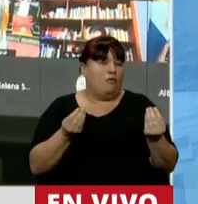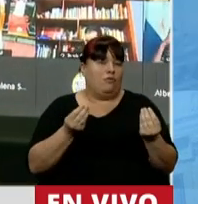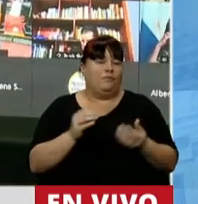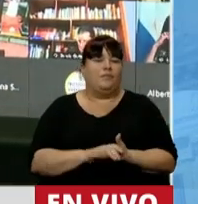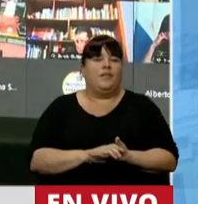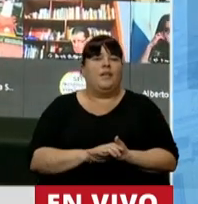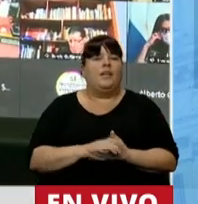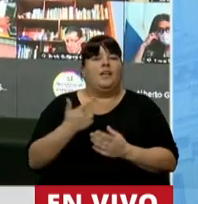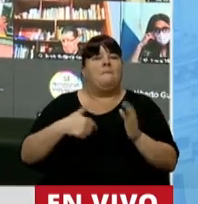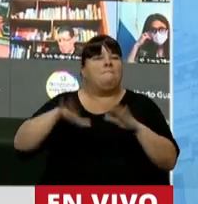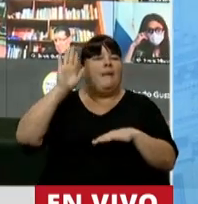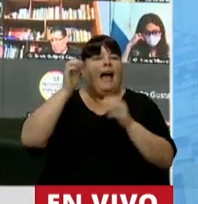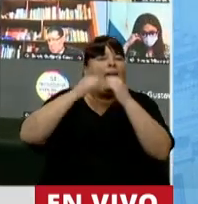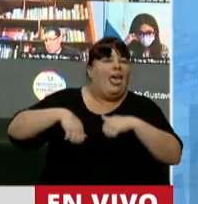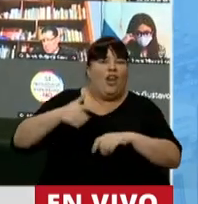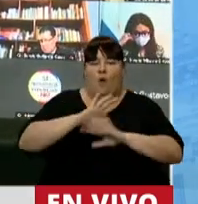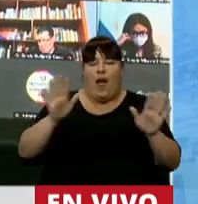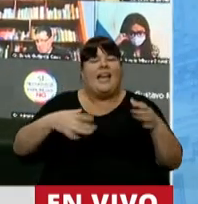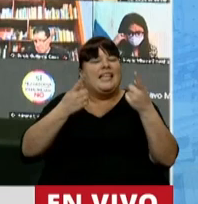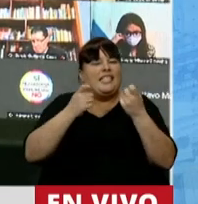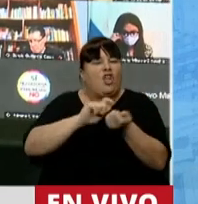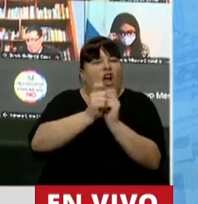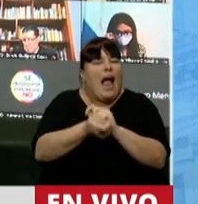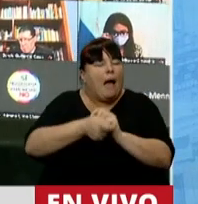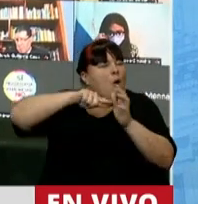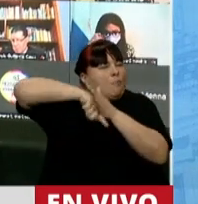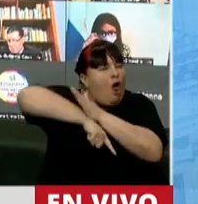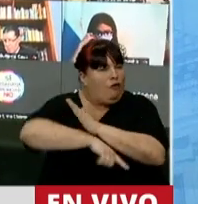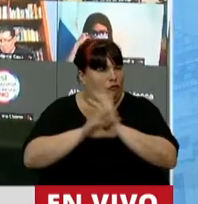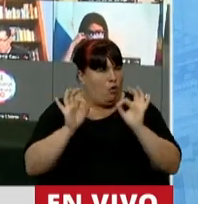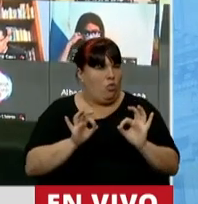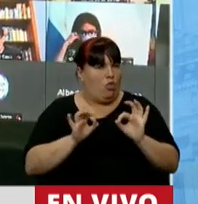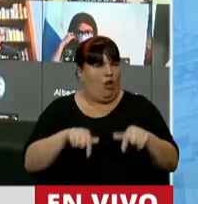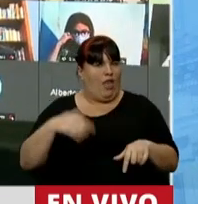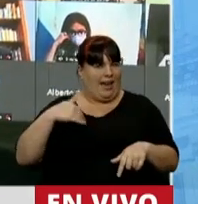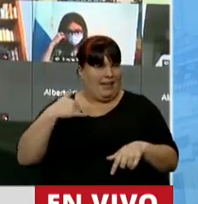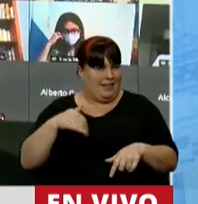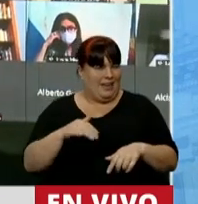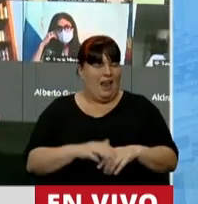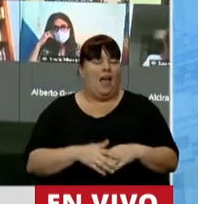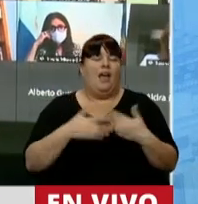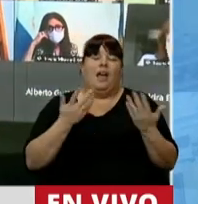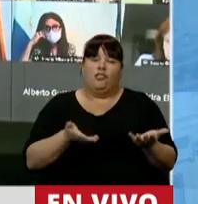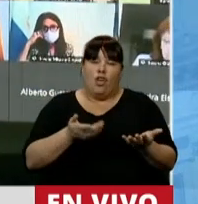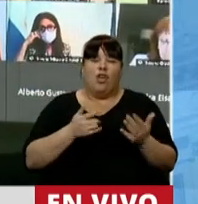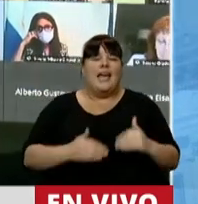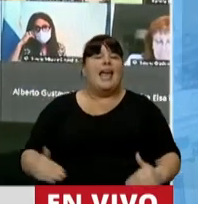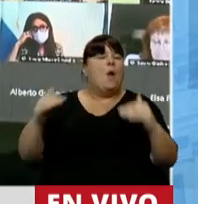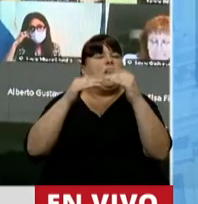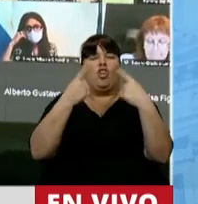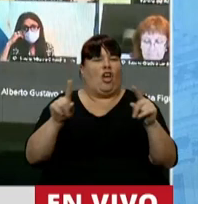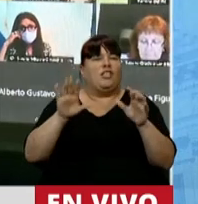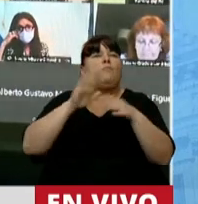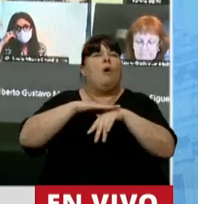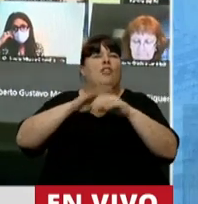todo por arriba, nada por abajo. Necesitamos reformas profundas en la Argentina. Entonces, la equidad es otra